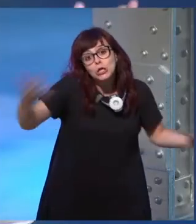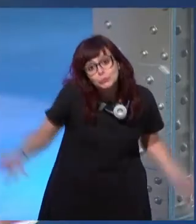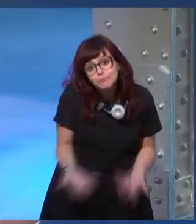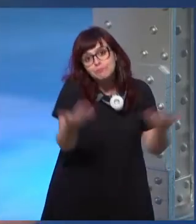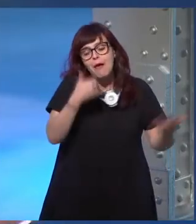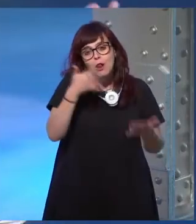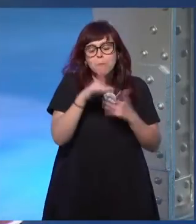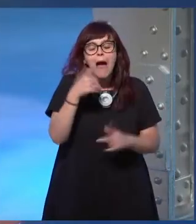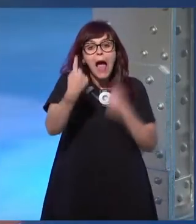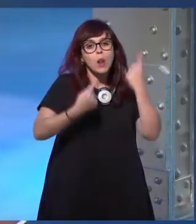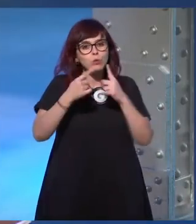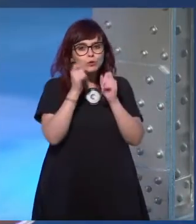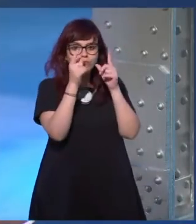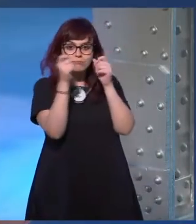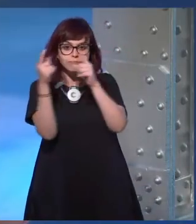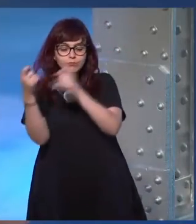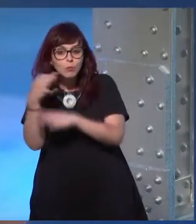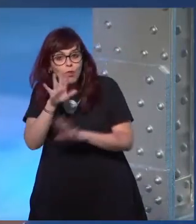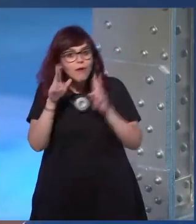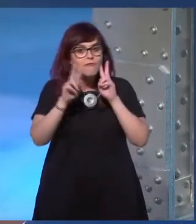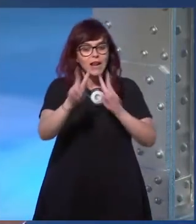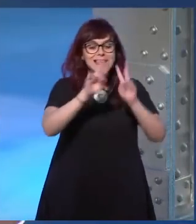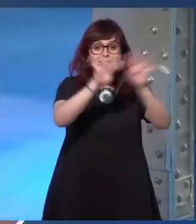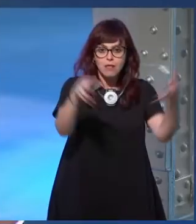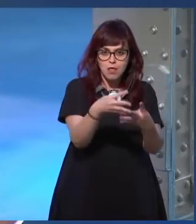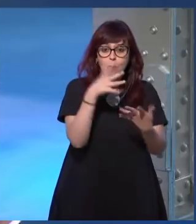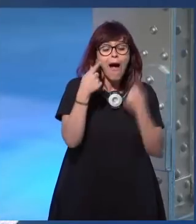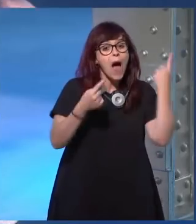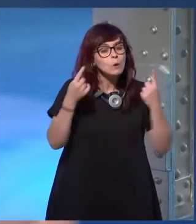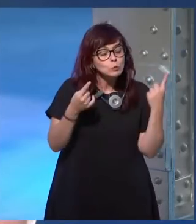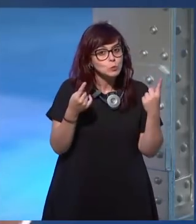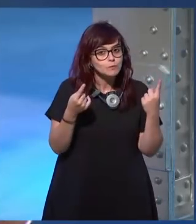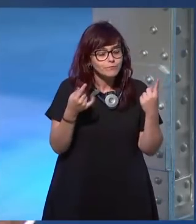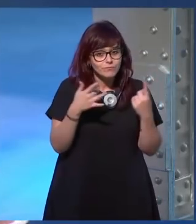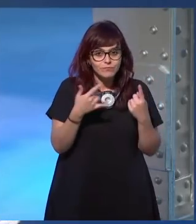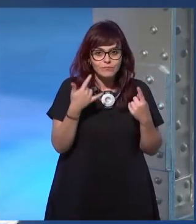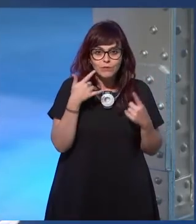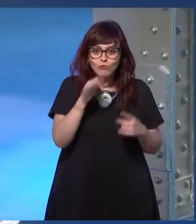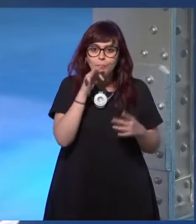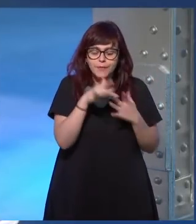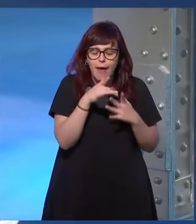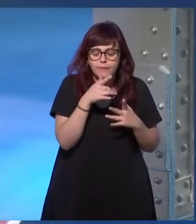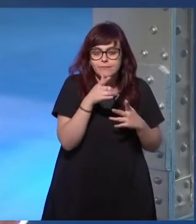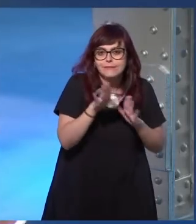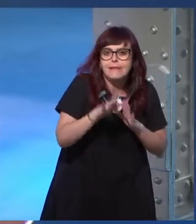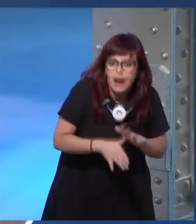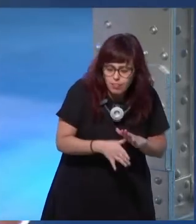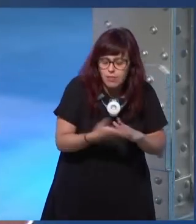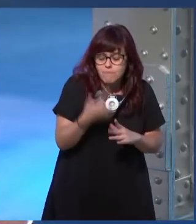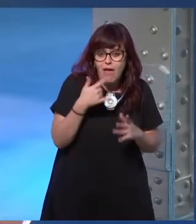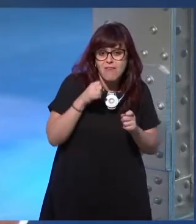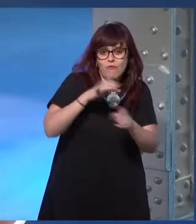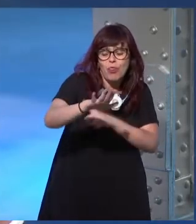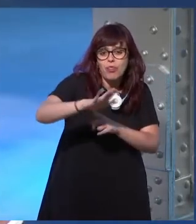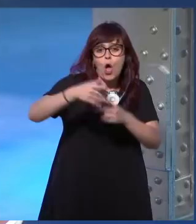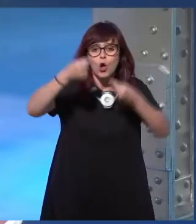unos cuantos nos damos cuenta de lo peligroso que puede ser esto en algunos países es muy poco y muy tarde lo que se está haciendo pero espero que en el